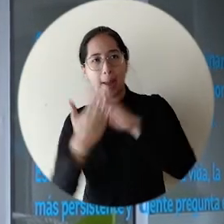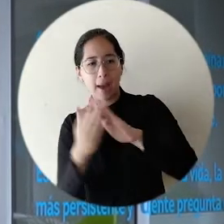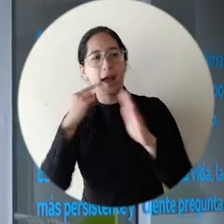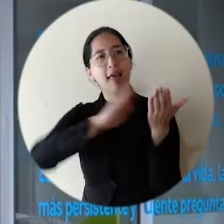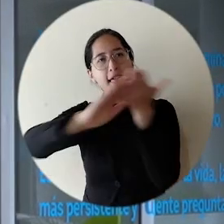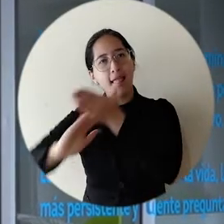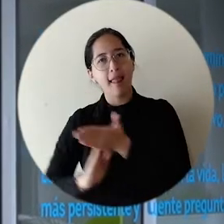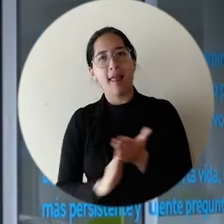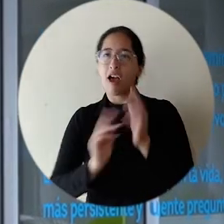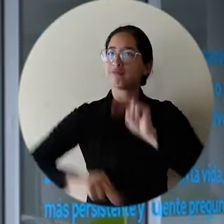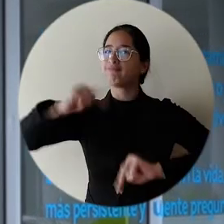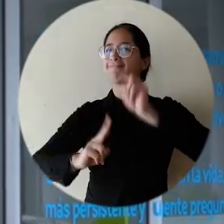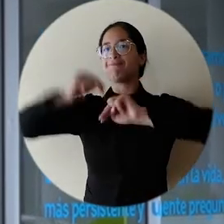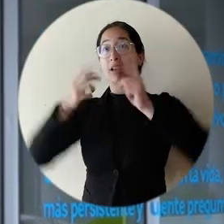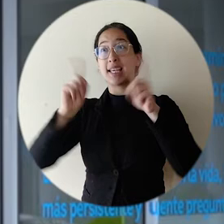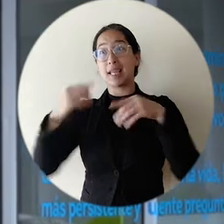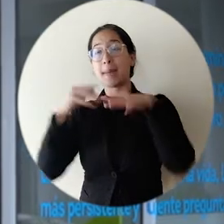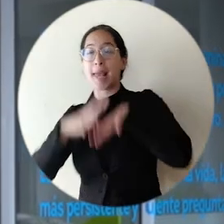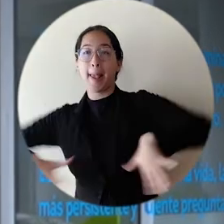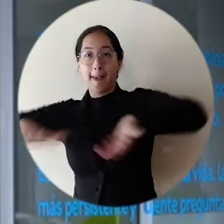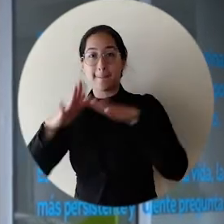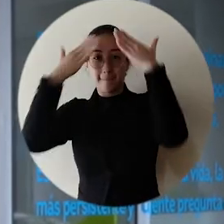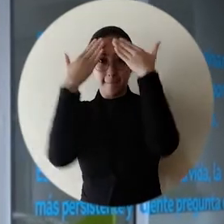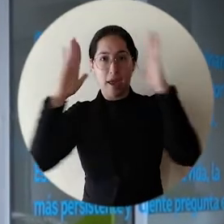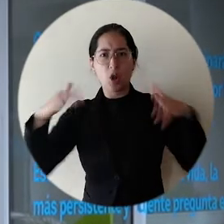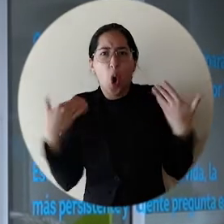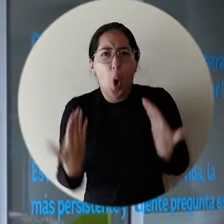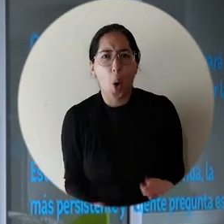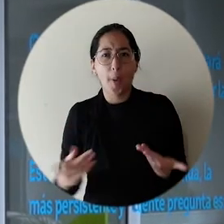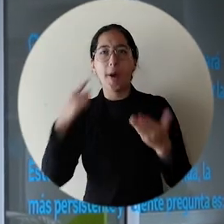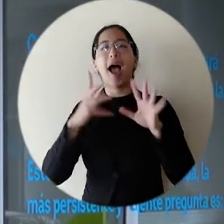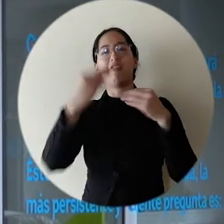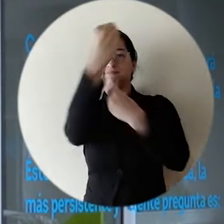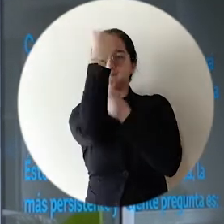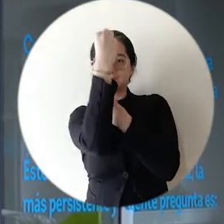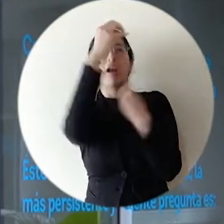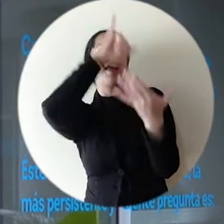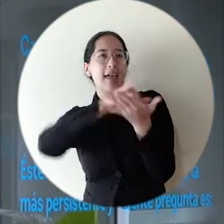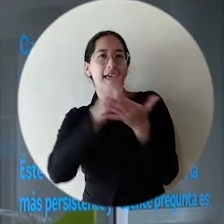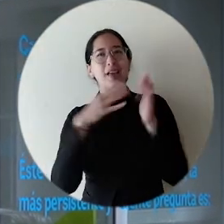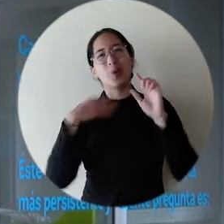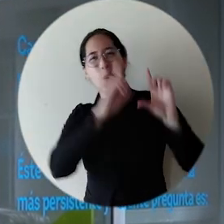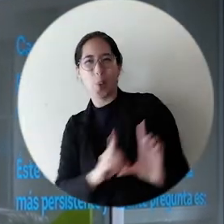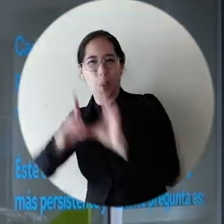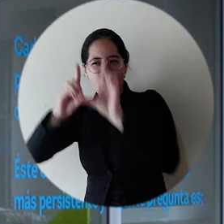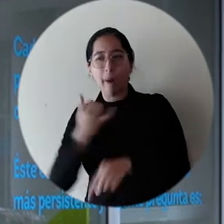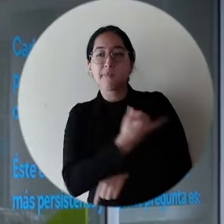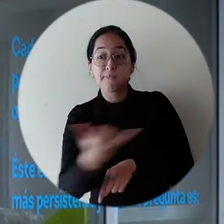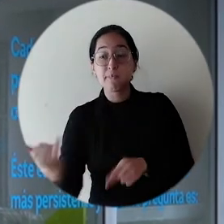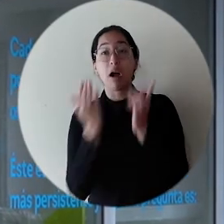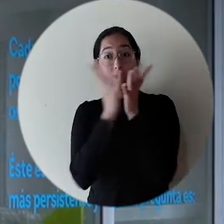la construcción de la paz y de la socialización de nuevos espacios democráticos a través de la formación. Por eso hay un diplomado,